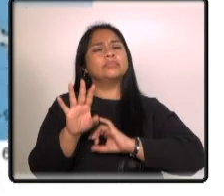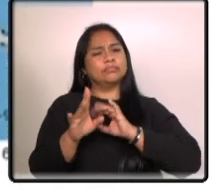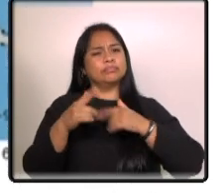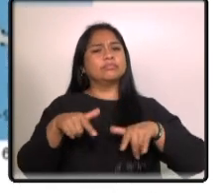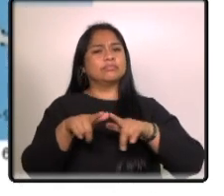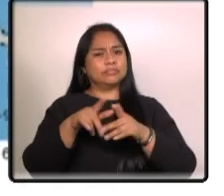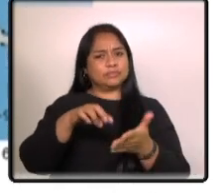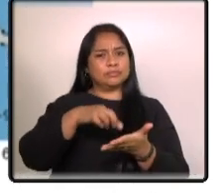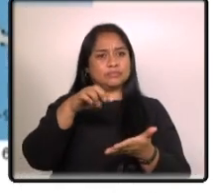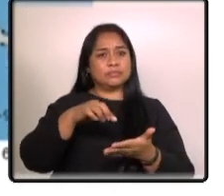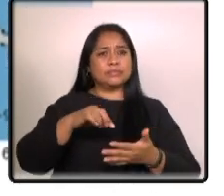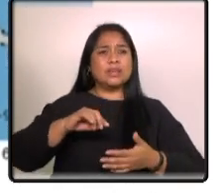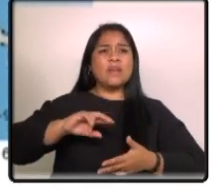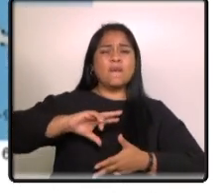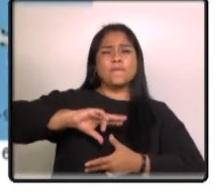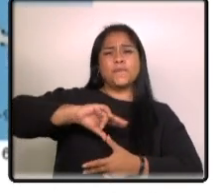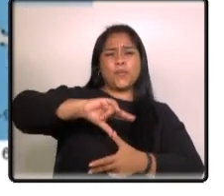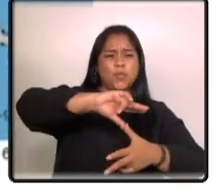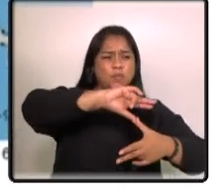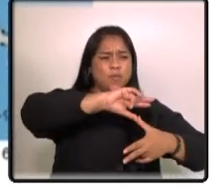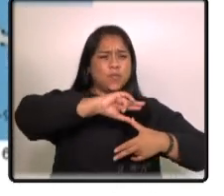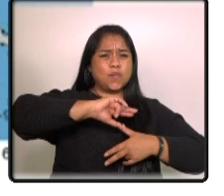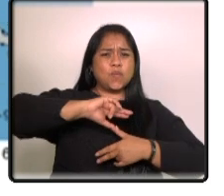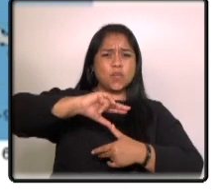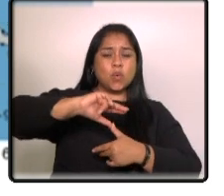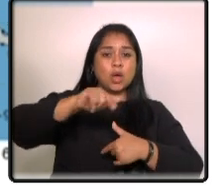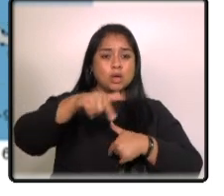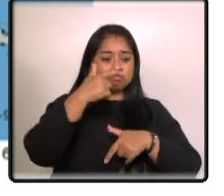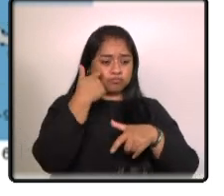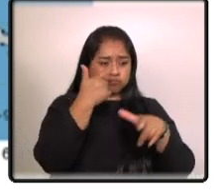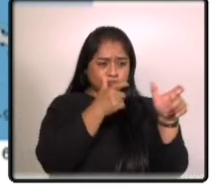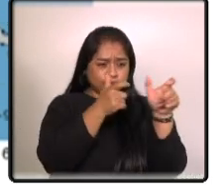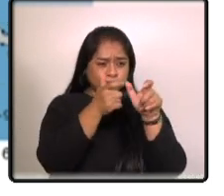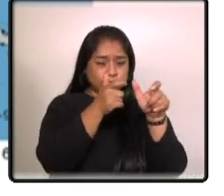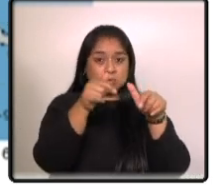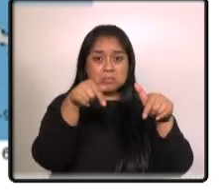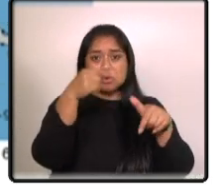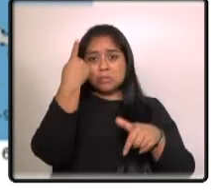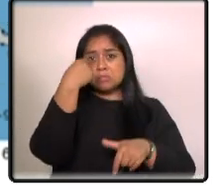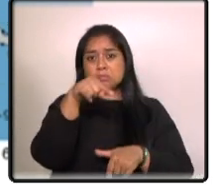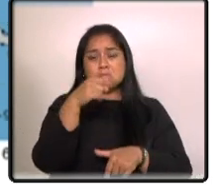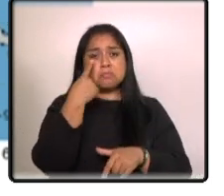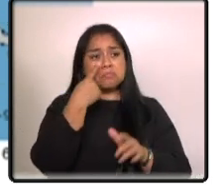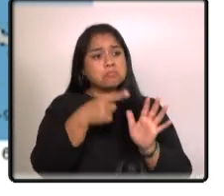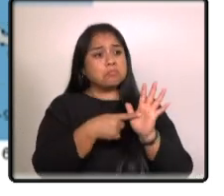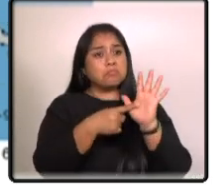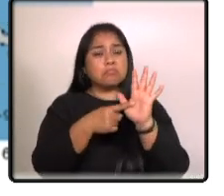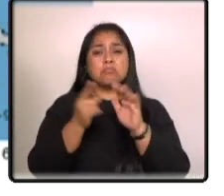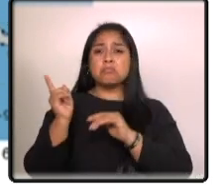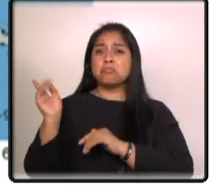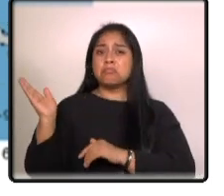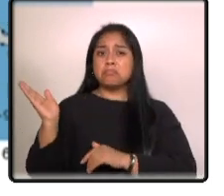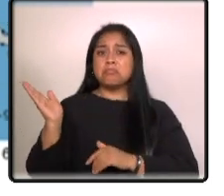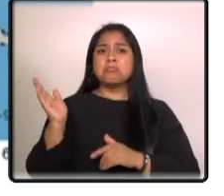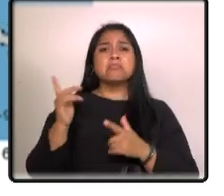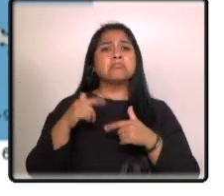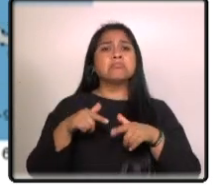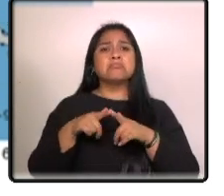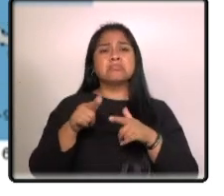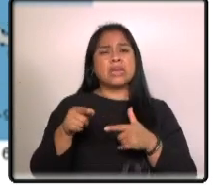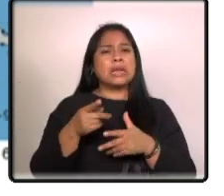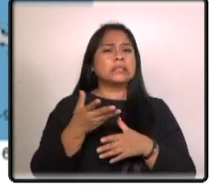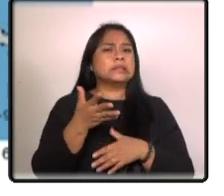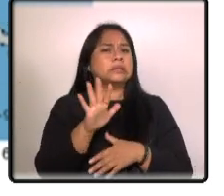los ciclones tropicales y su monitoreo para este día nos muestran una zona con media